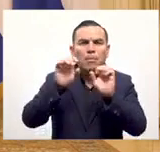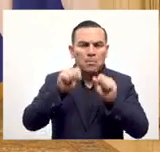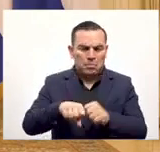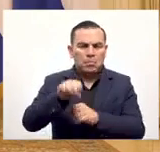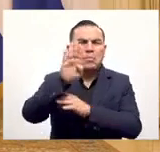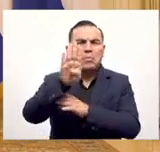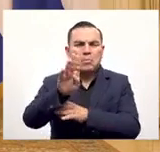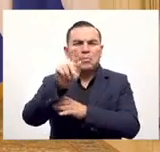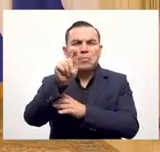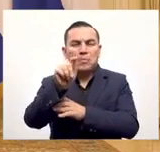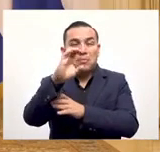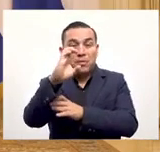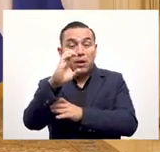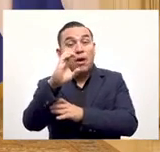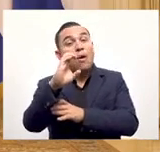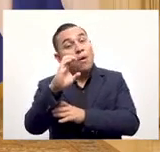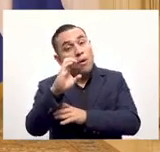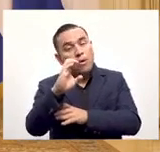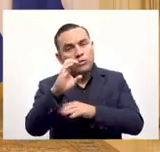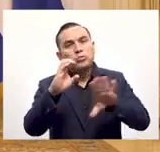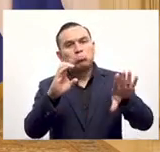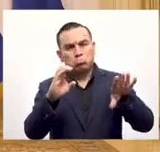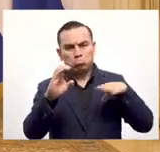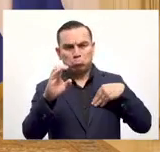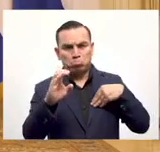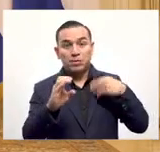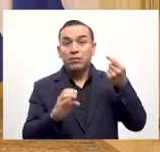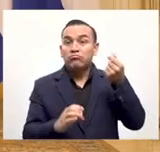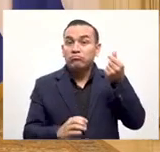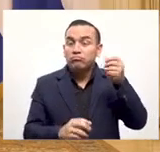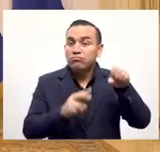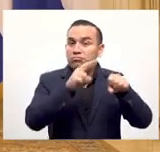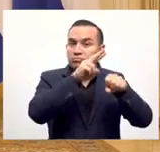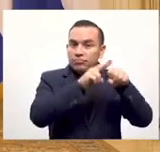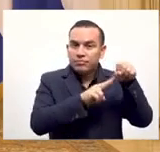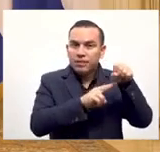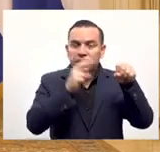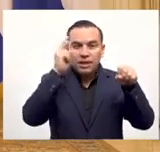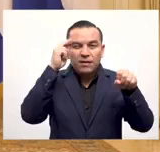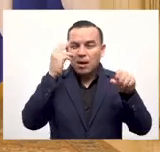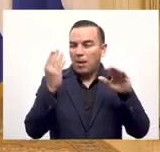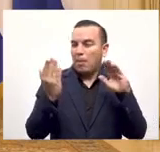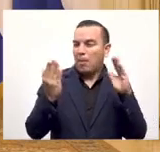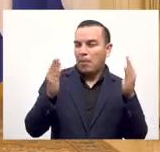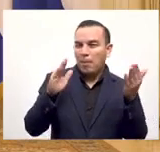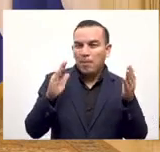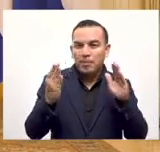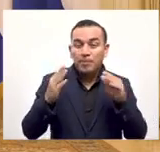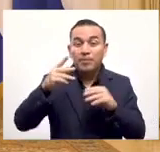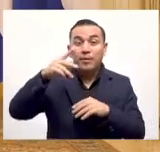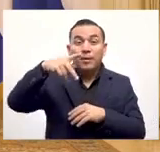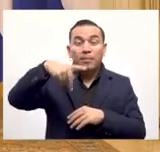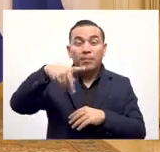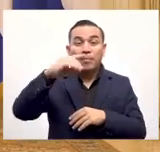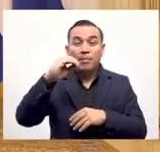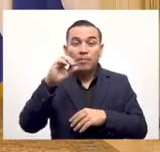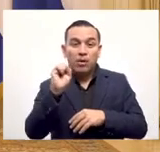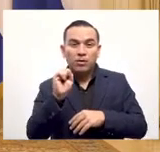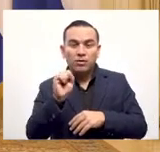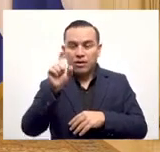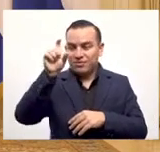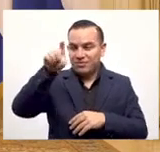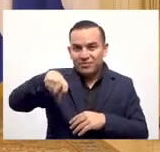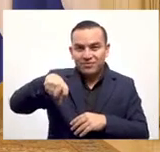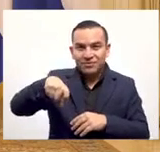puede pagar en Bitcoins, uno puede recibir dólares. Esto es más o menos para los que tienen negocios y tienen POS de tarjeta de